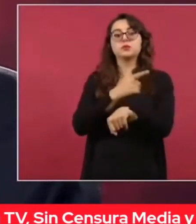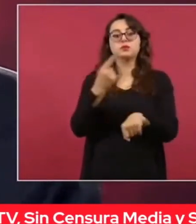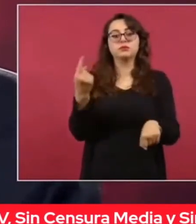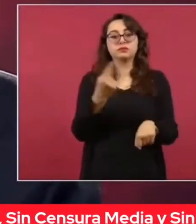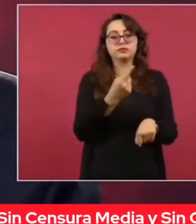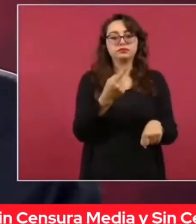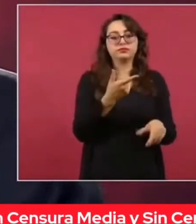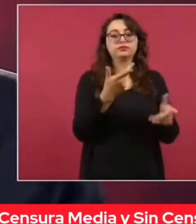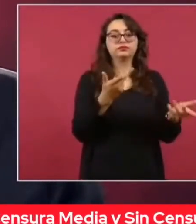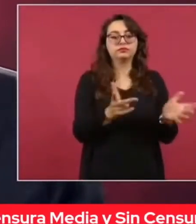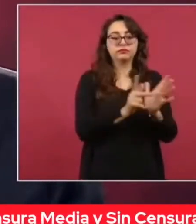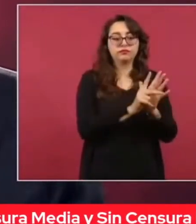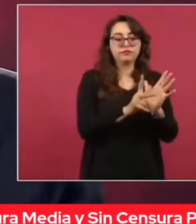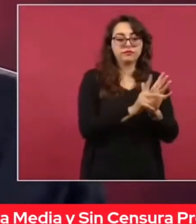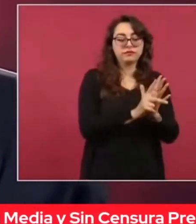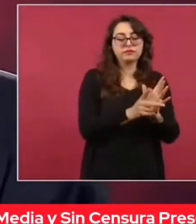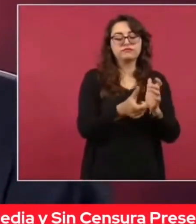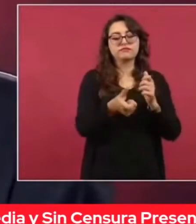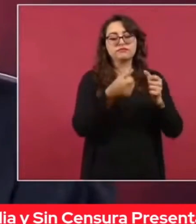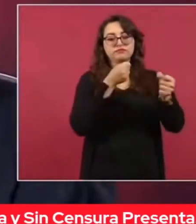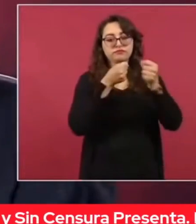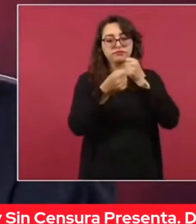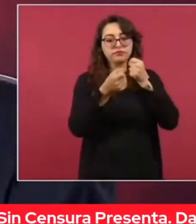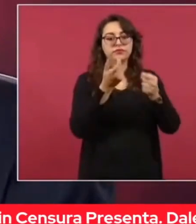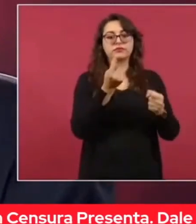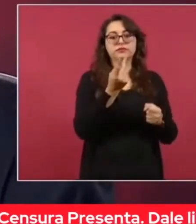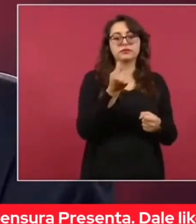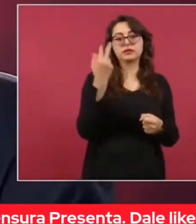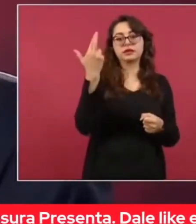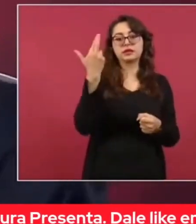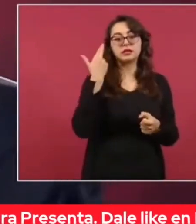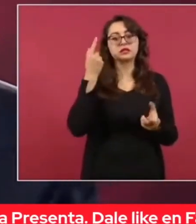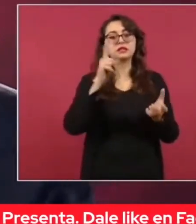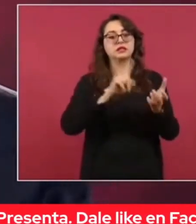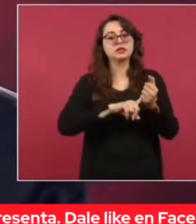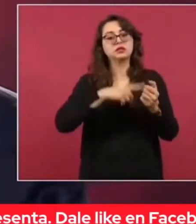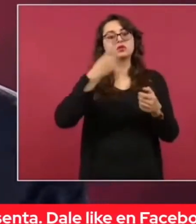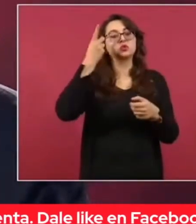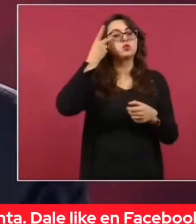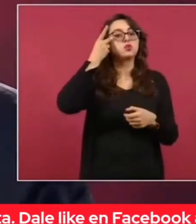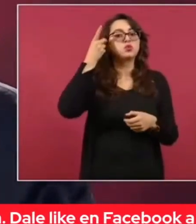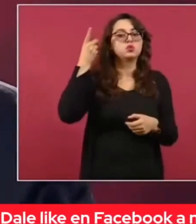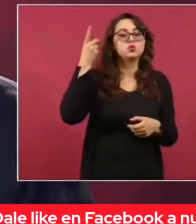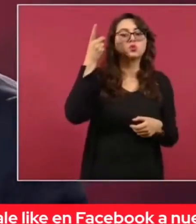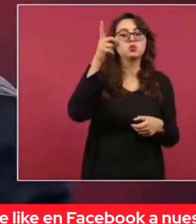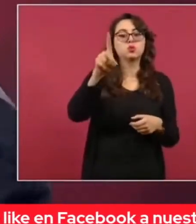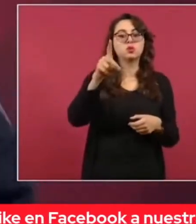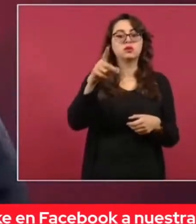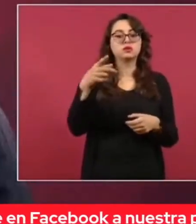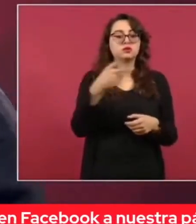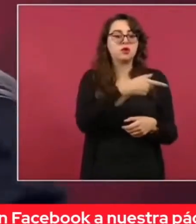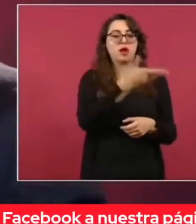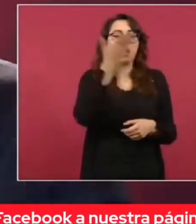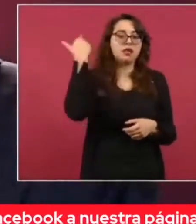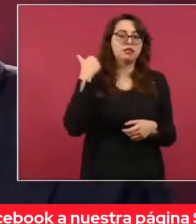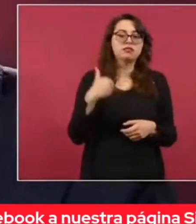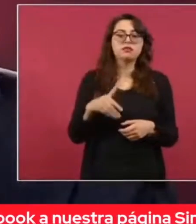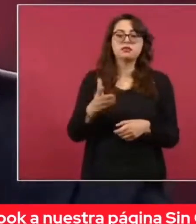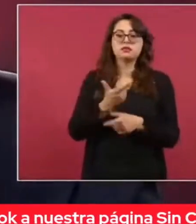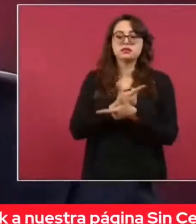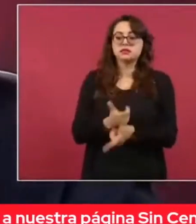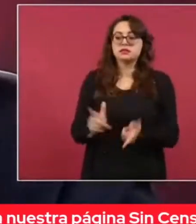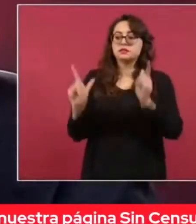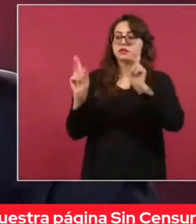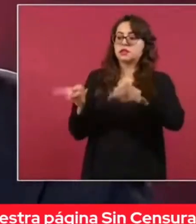humillaban a la mayoría del pueblo, sobre todo a los pobres de México, ahora están en una campaña